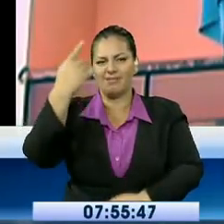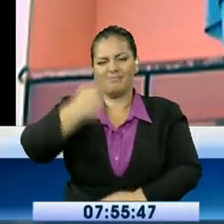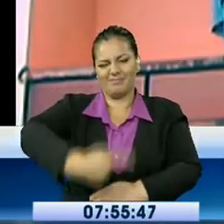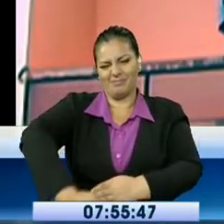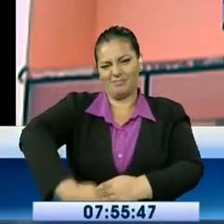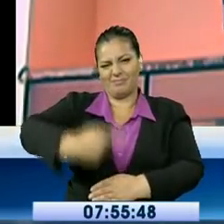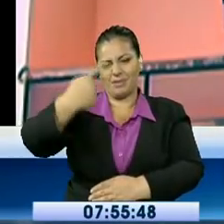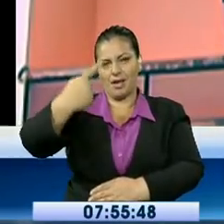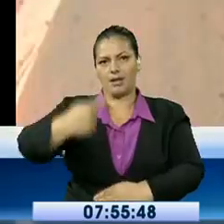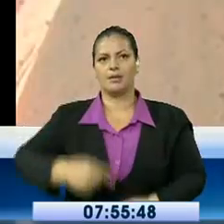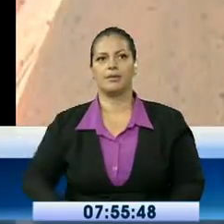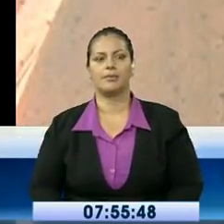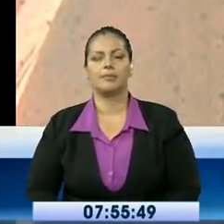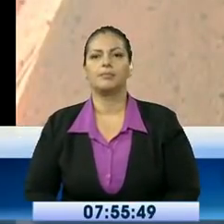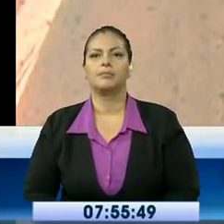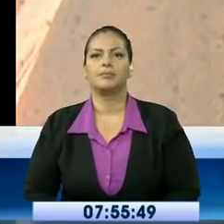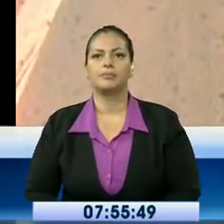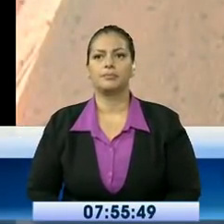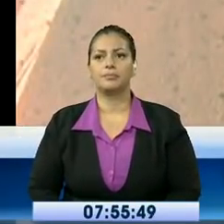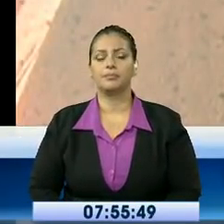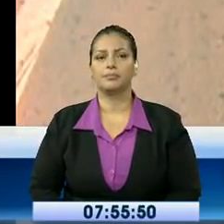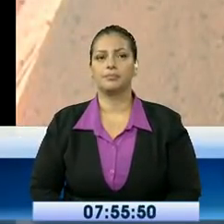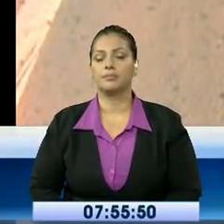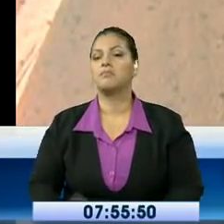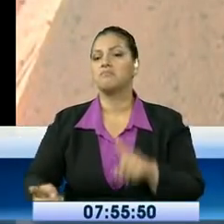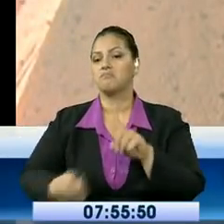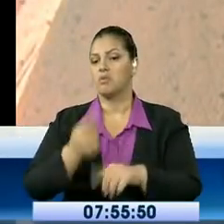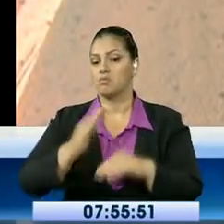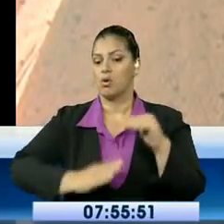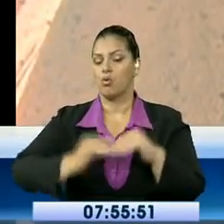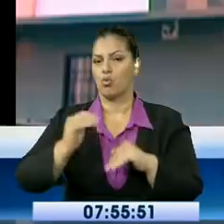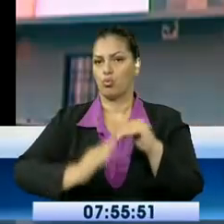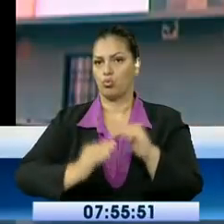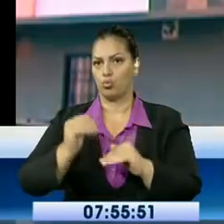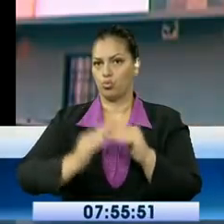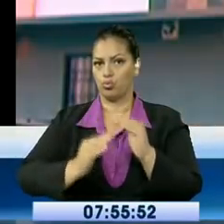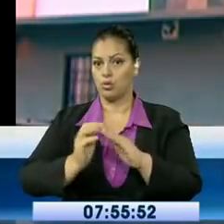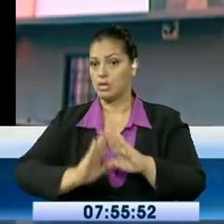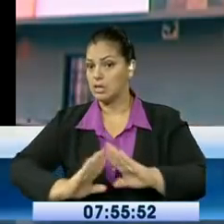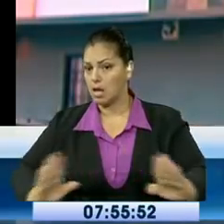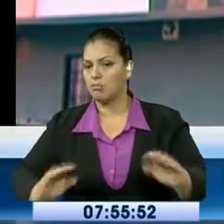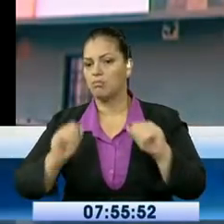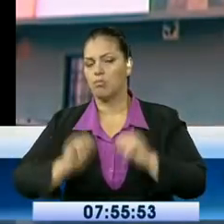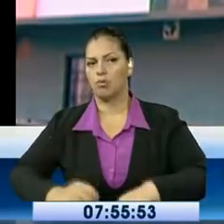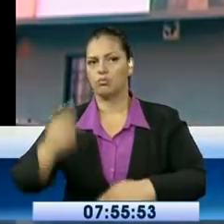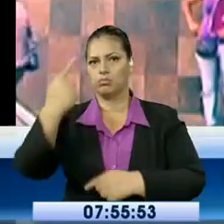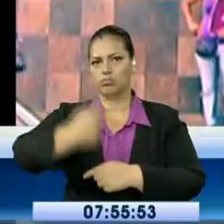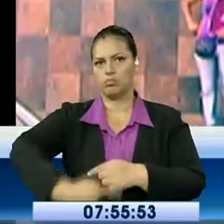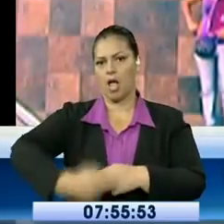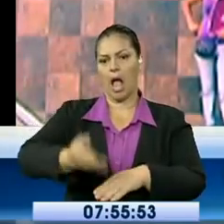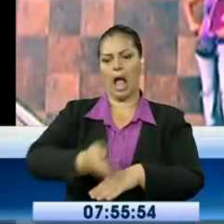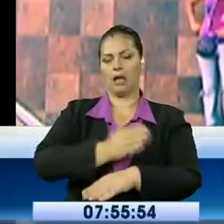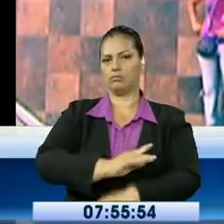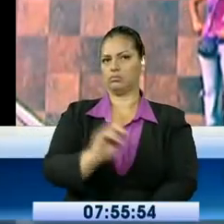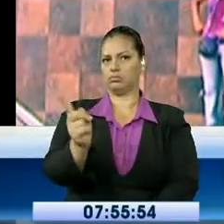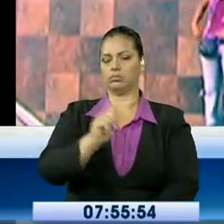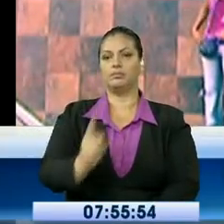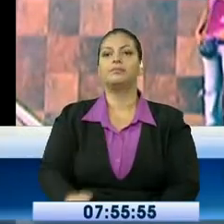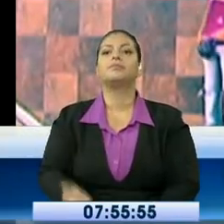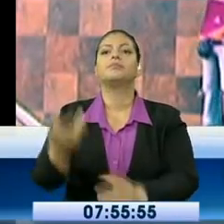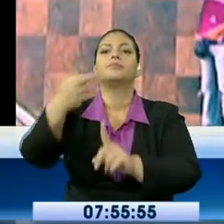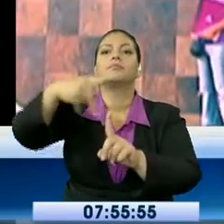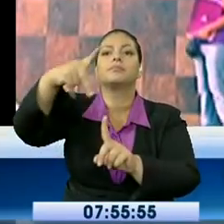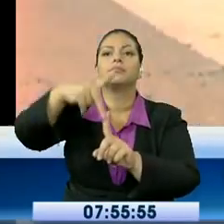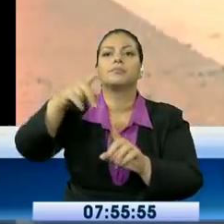prefecto de Santa Elena, quien propuso otra alternativa a la concesión, pero se nos dijo que no se encontraba en su oficina, pues está de